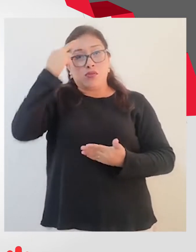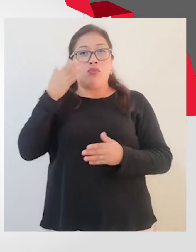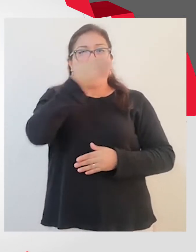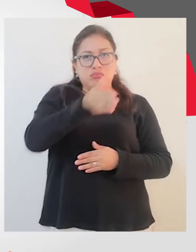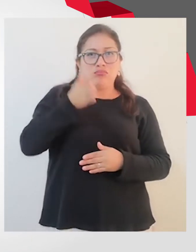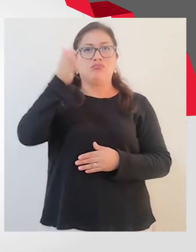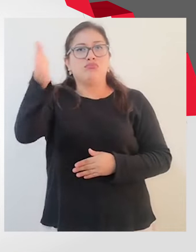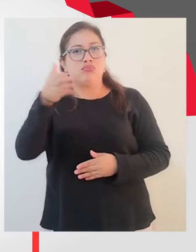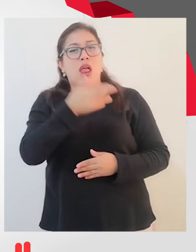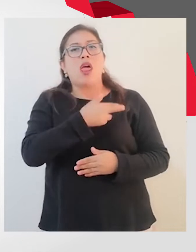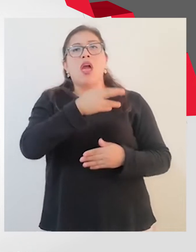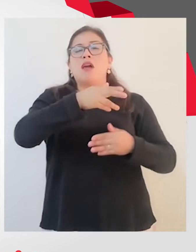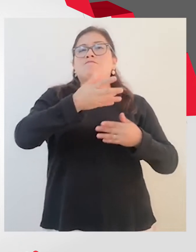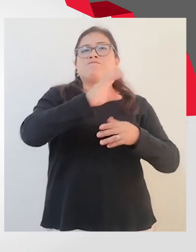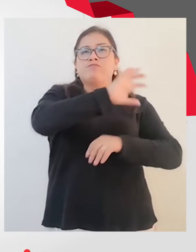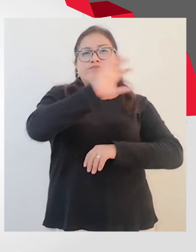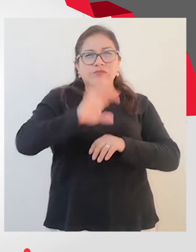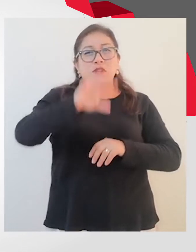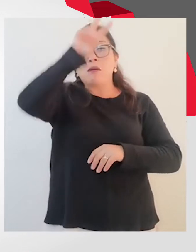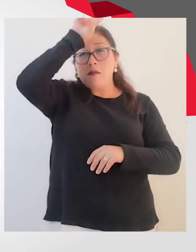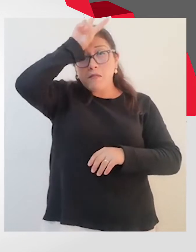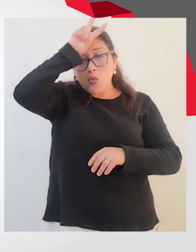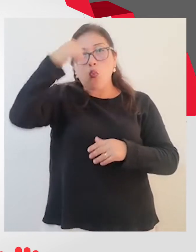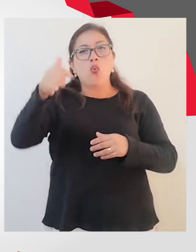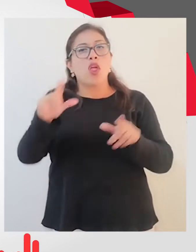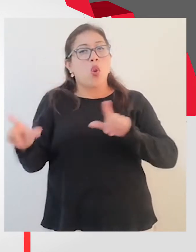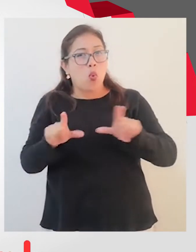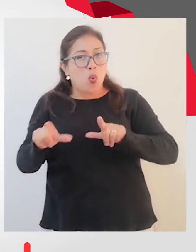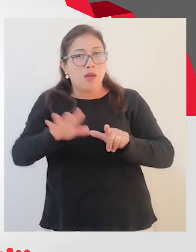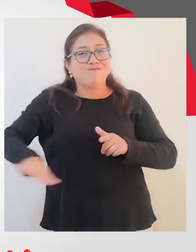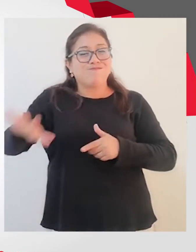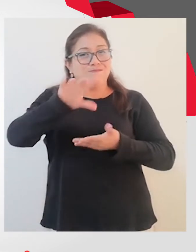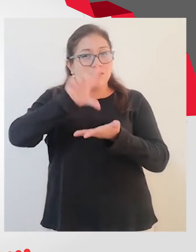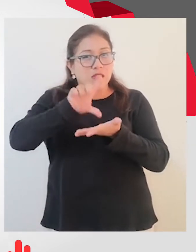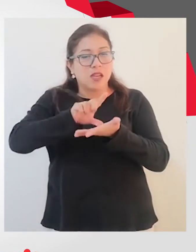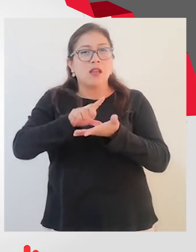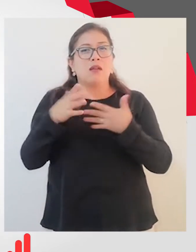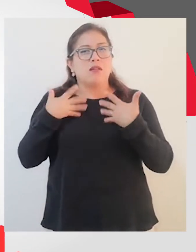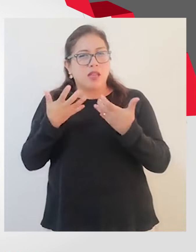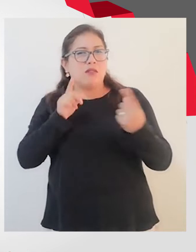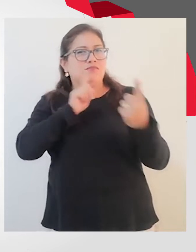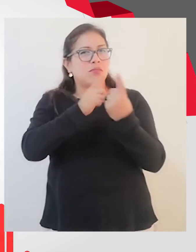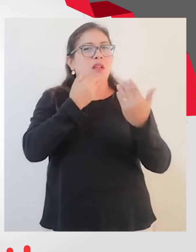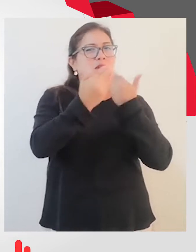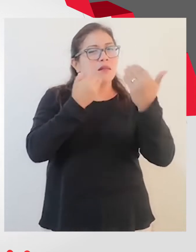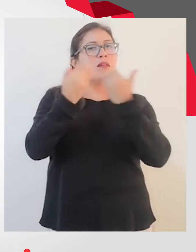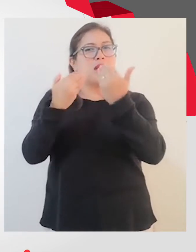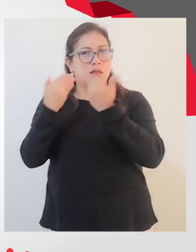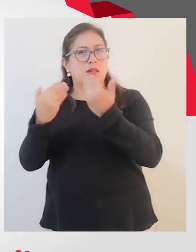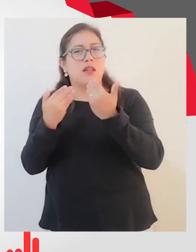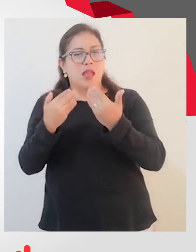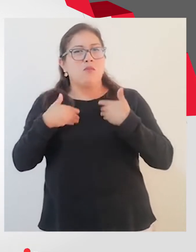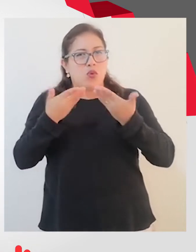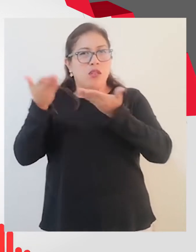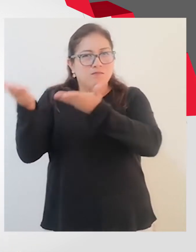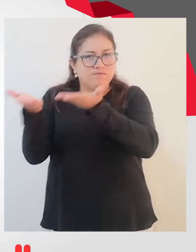regionales y gobiernos locales para convencerlos de que una herramienta importantísima para llegar a dar los servicios de las